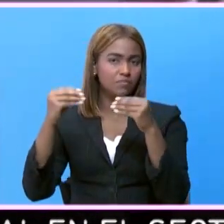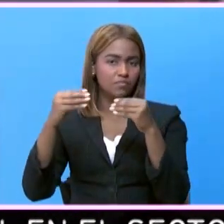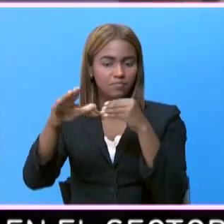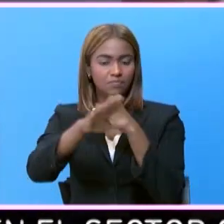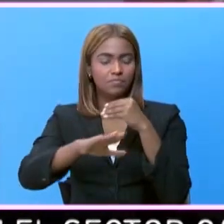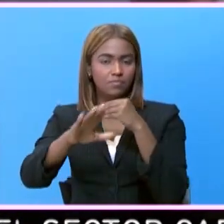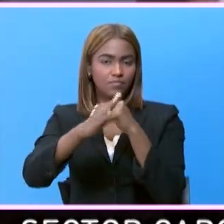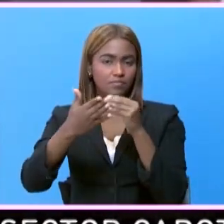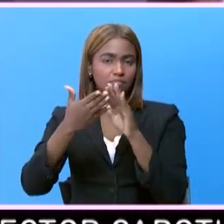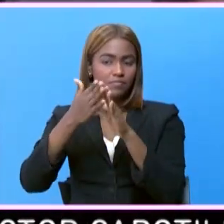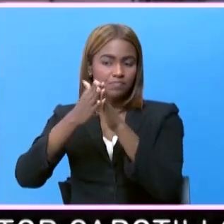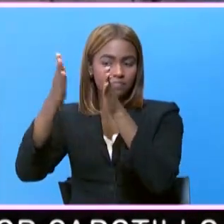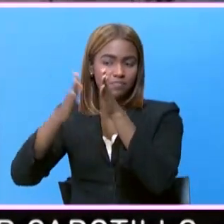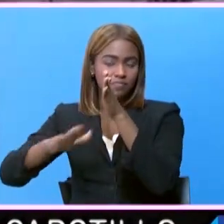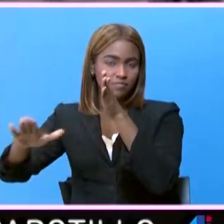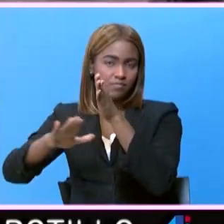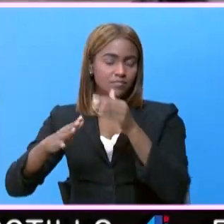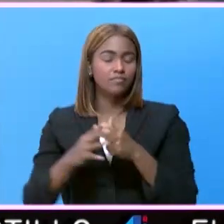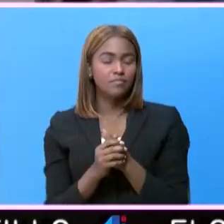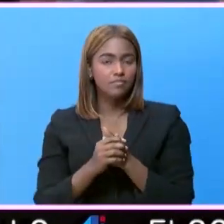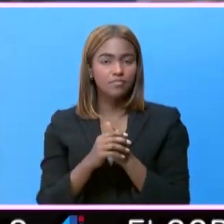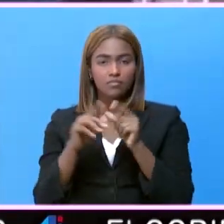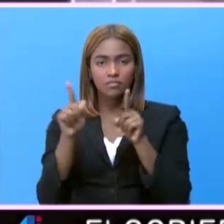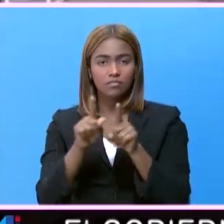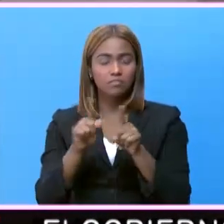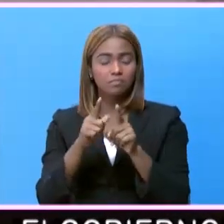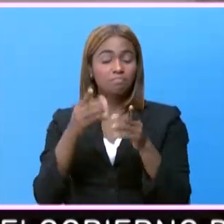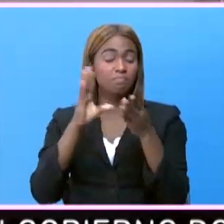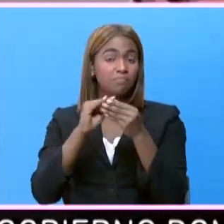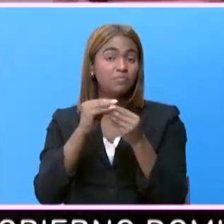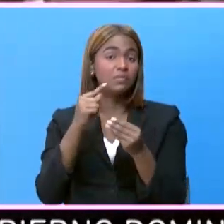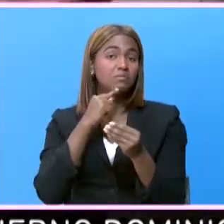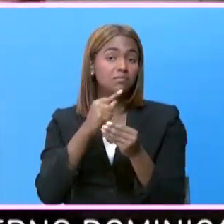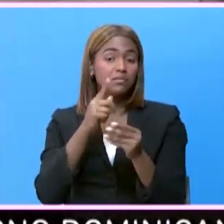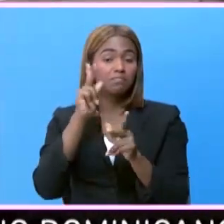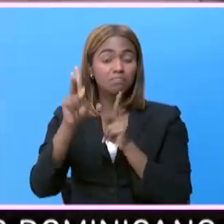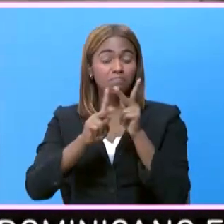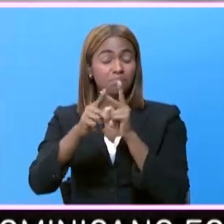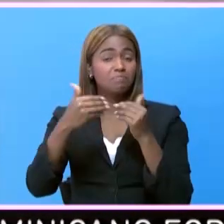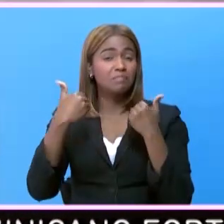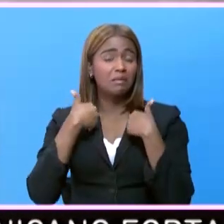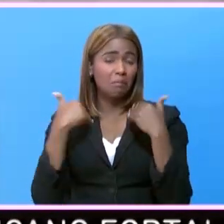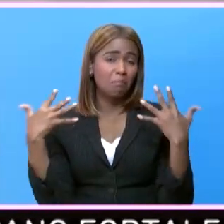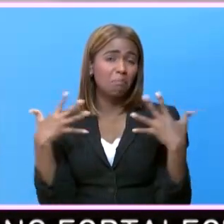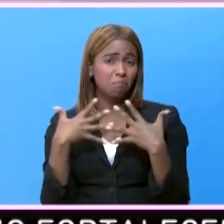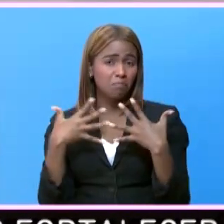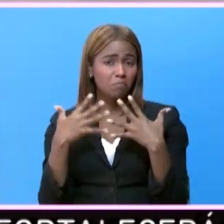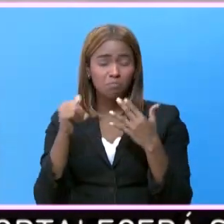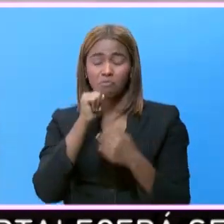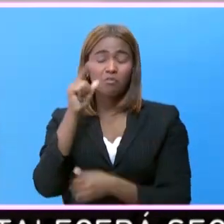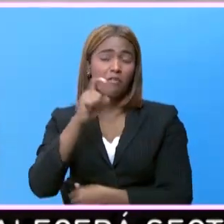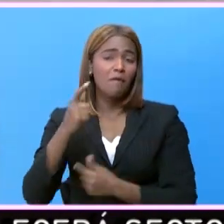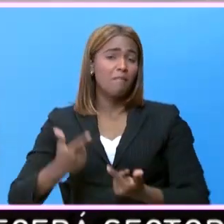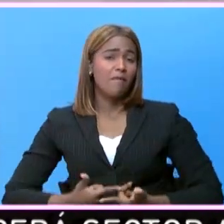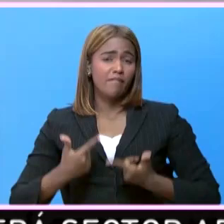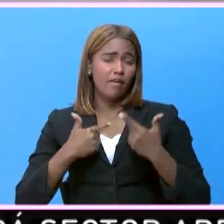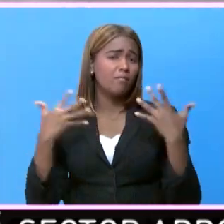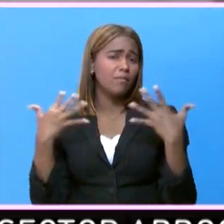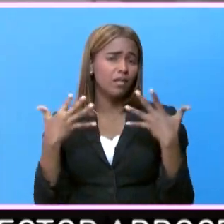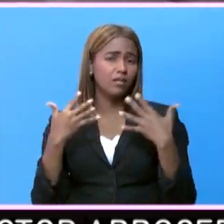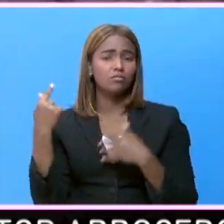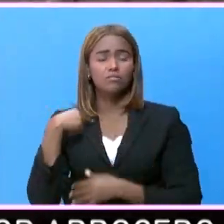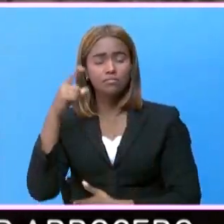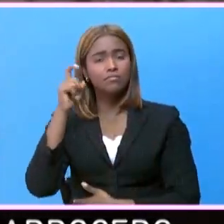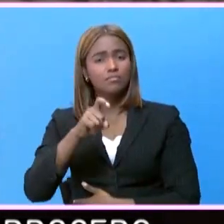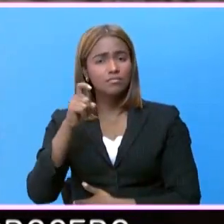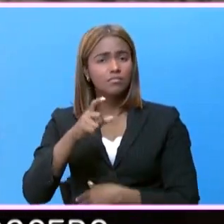en esta zona fronteriza. Además, expresó que aunque la gente tiene el temor, no debemos vivir con miedo, tenemos